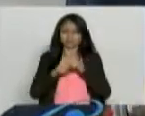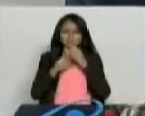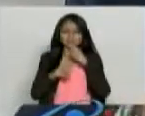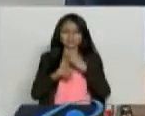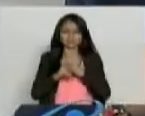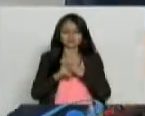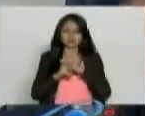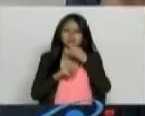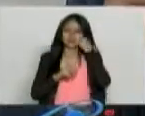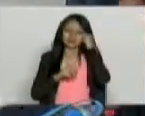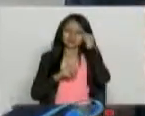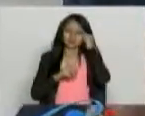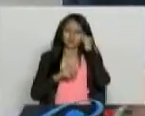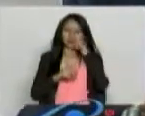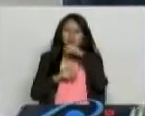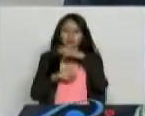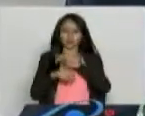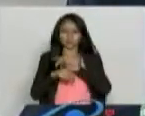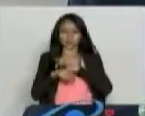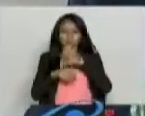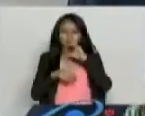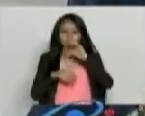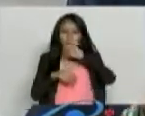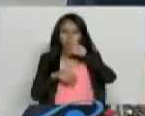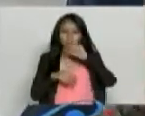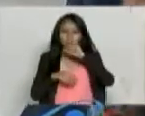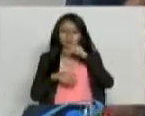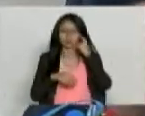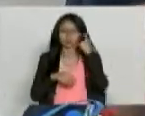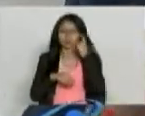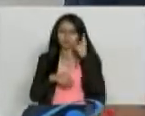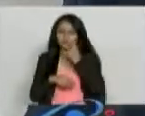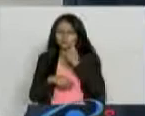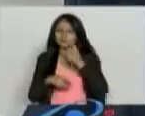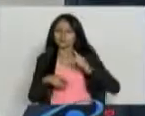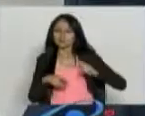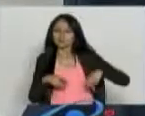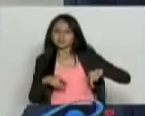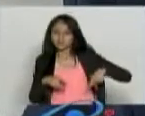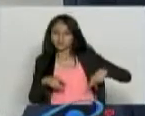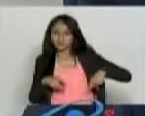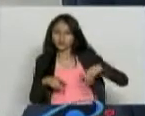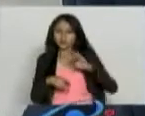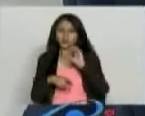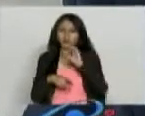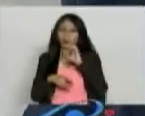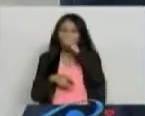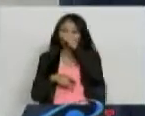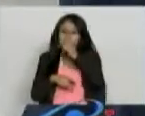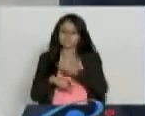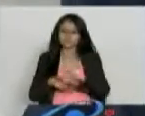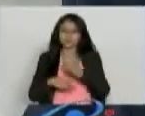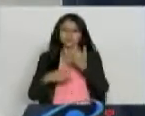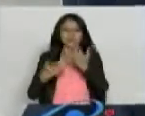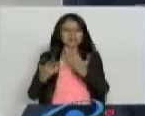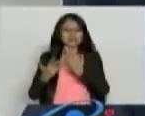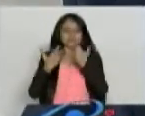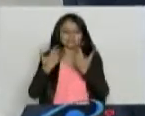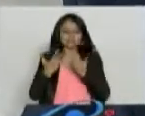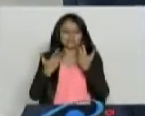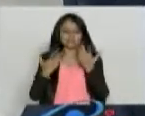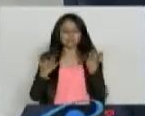recuerdan que él ha dicho, busquen una escuela o busquen una persona que les enseñe o a meditar o a hacer yoga,